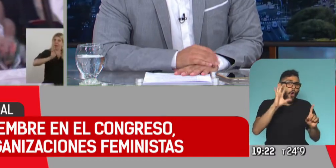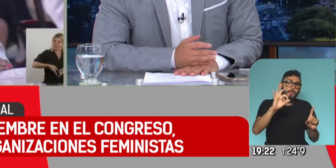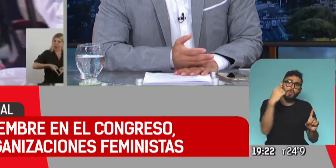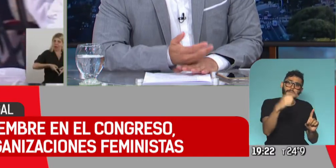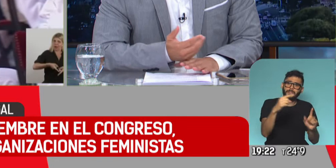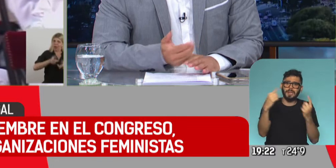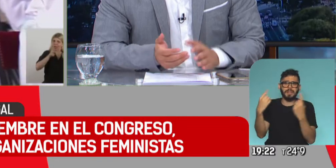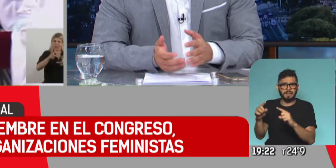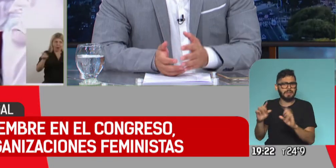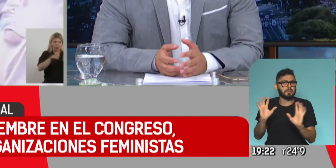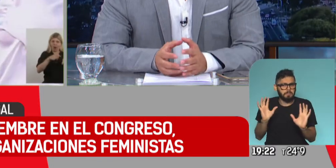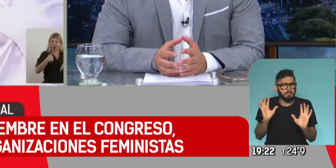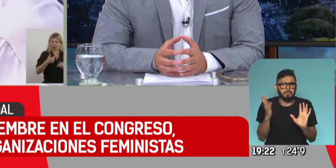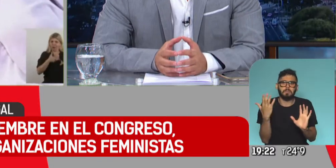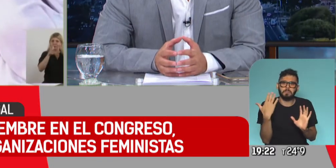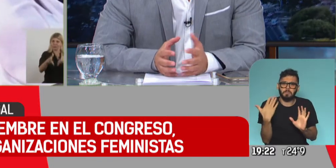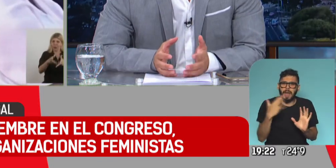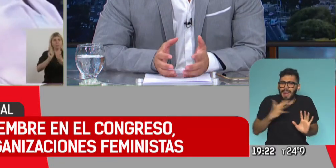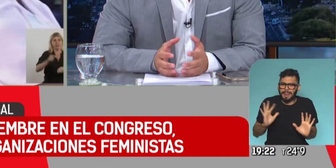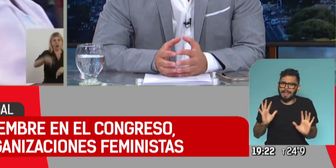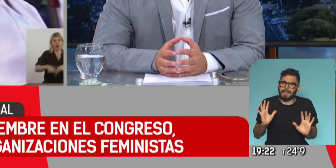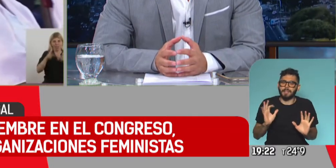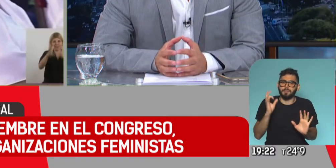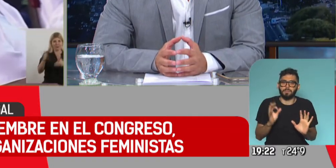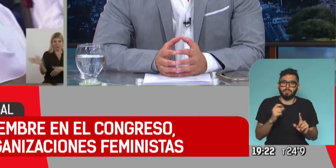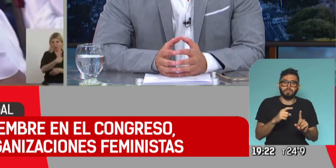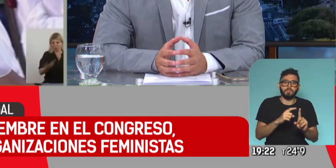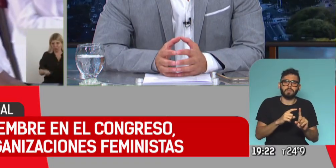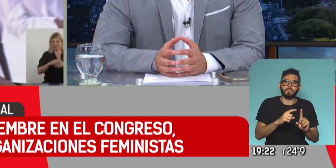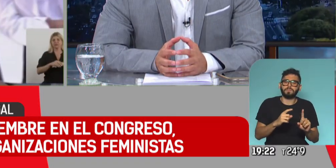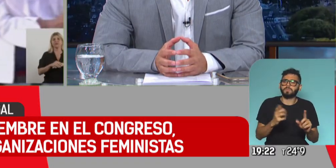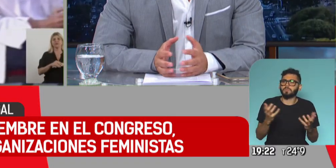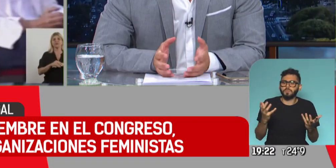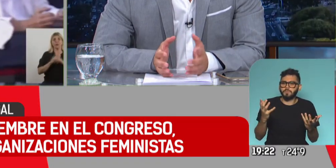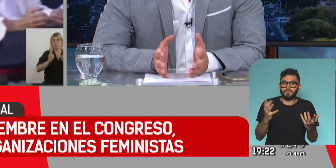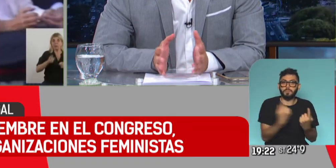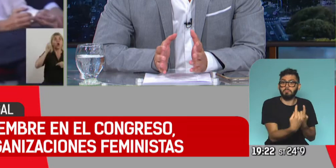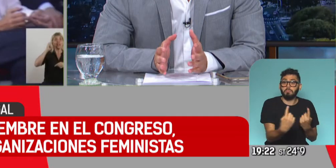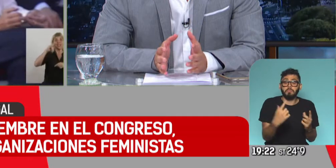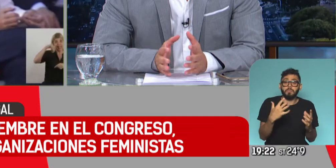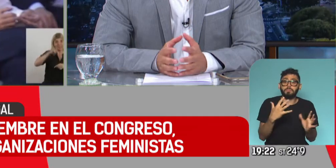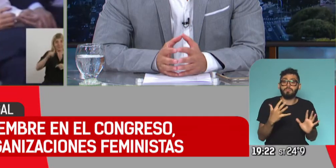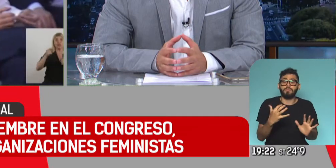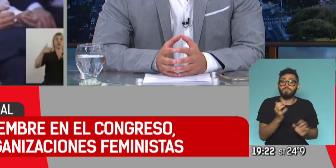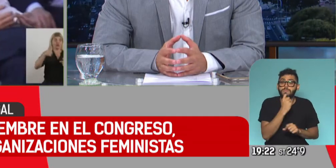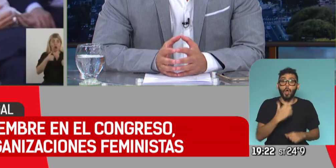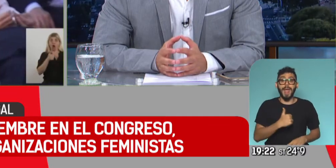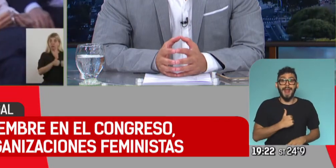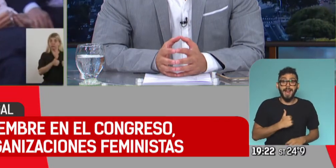¿verdad? Entendiendo hasta incluso que algunas de esas opiniones pueden estar argumentadas desde las creencias religiosas y cada uno